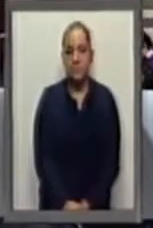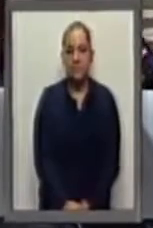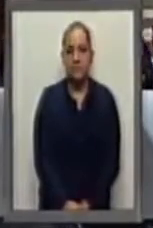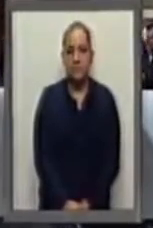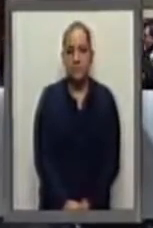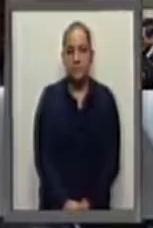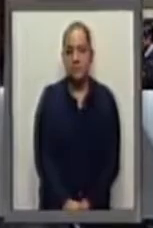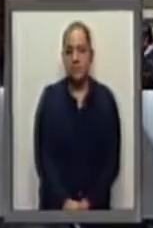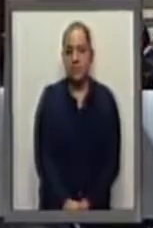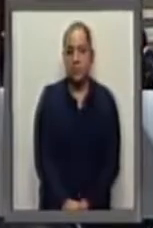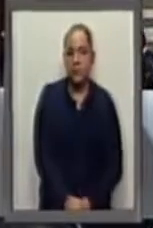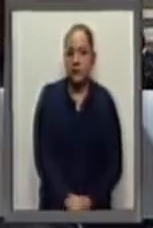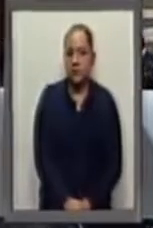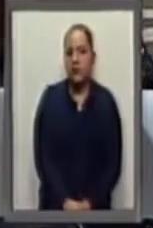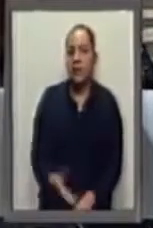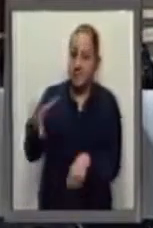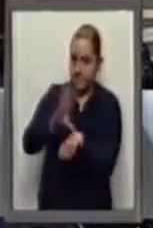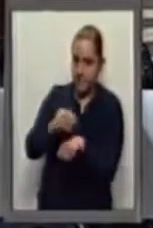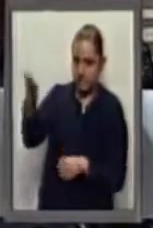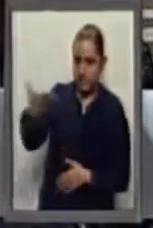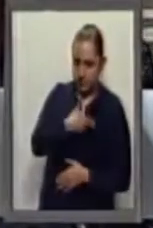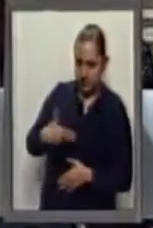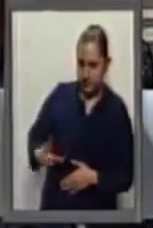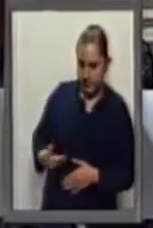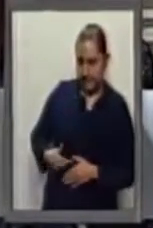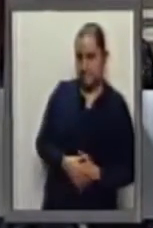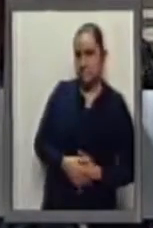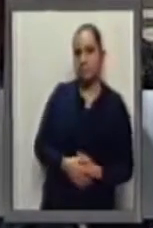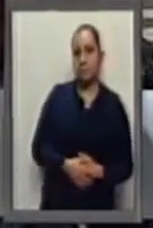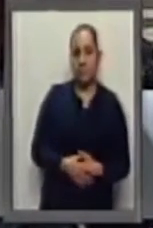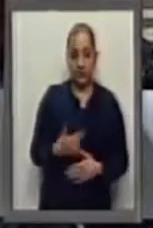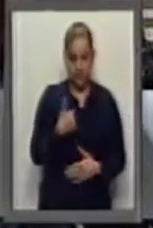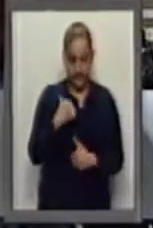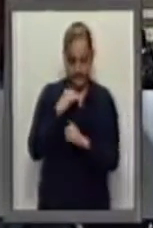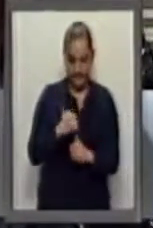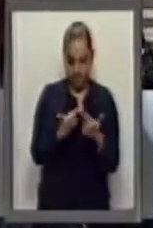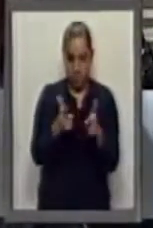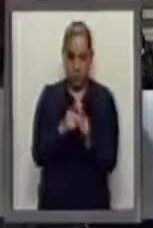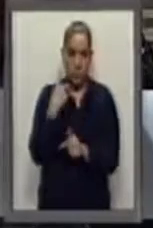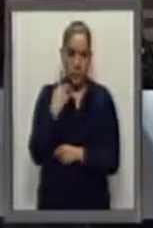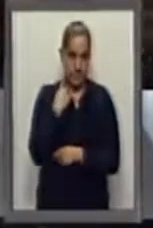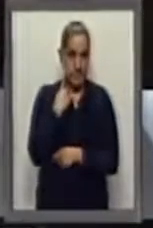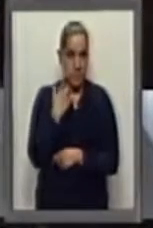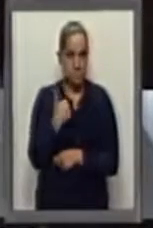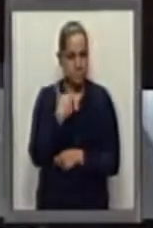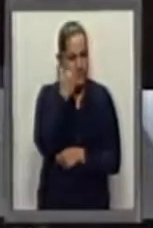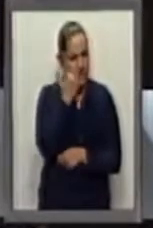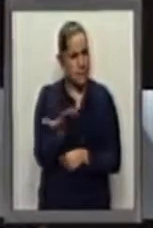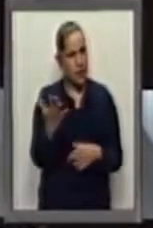Con su venia, Presidenta, a nombre de mi bancada quiero subrayar con absoluta precisión